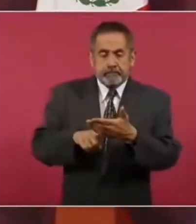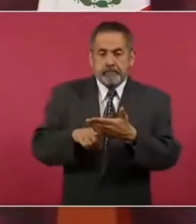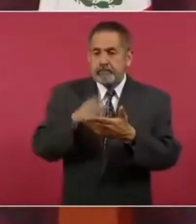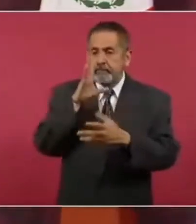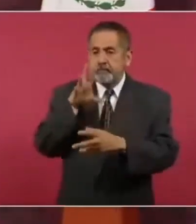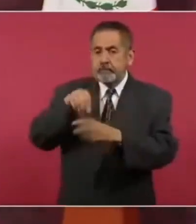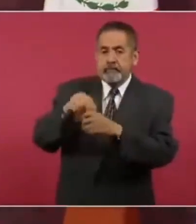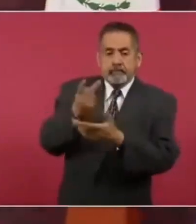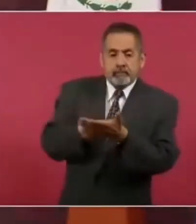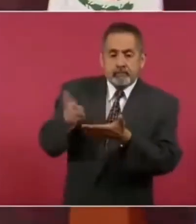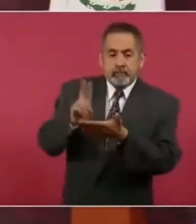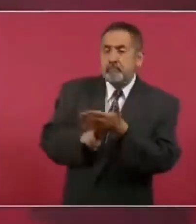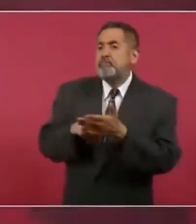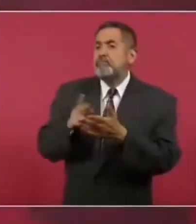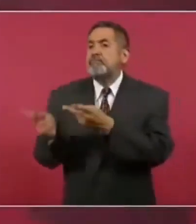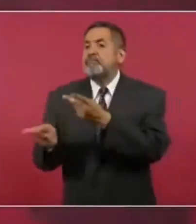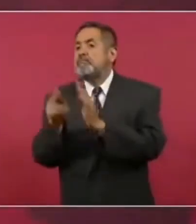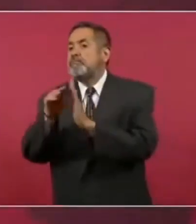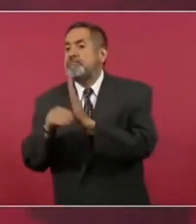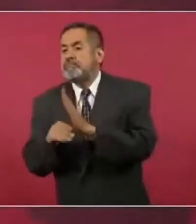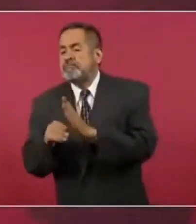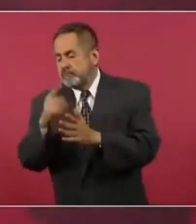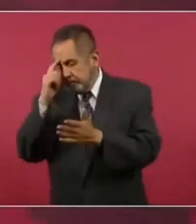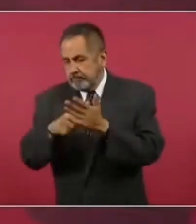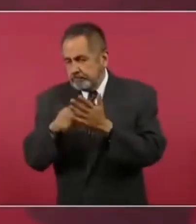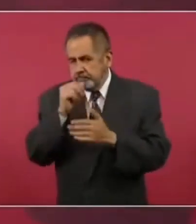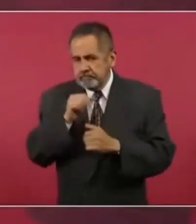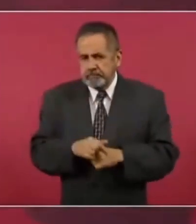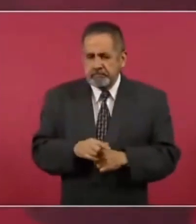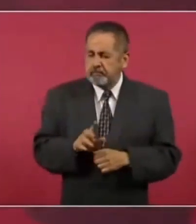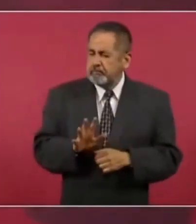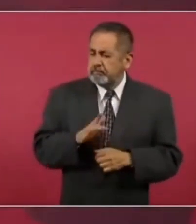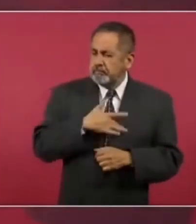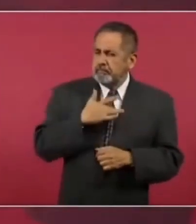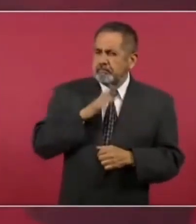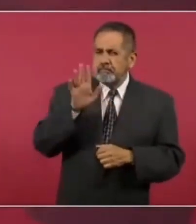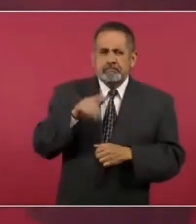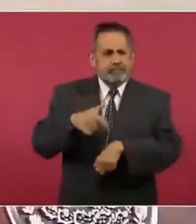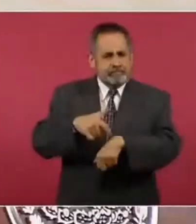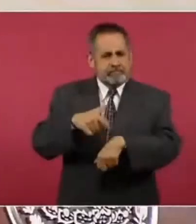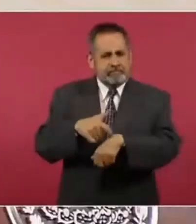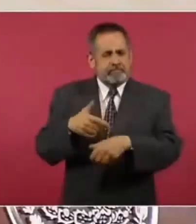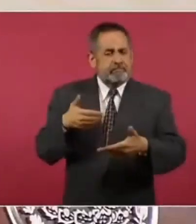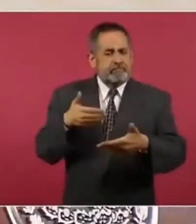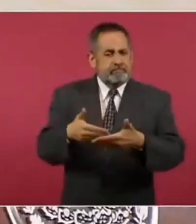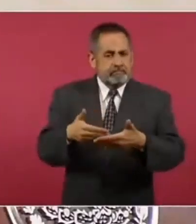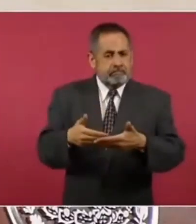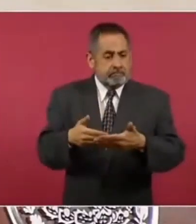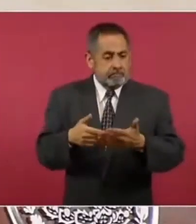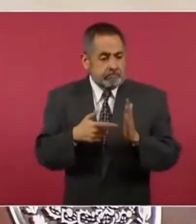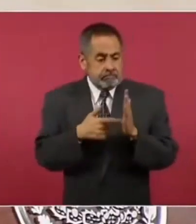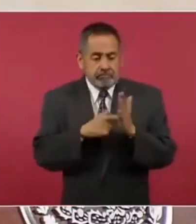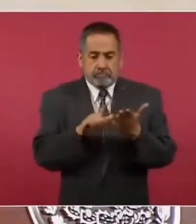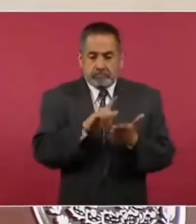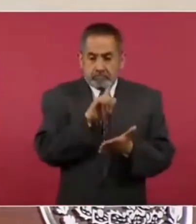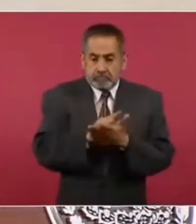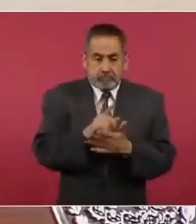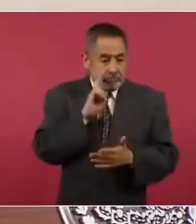si hay tiempo y está permitido